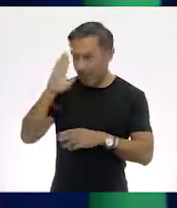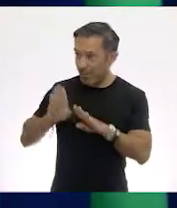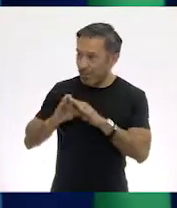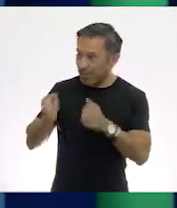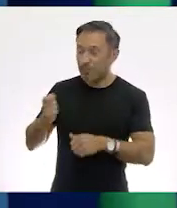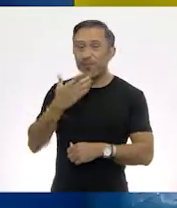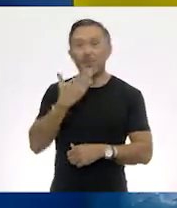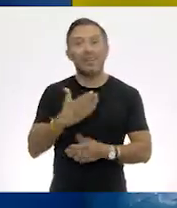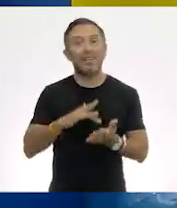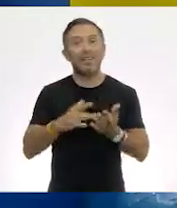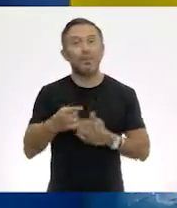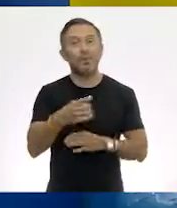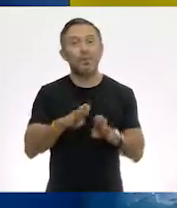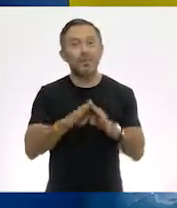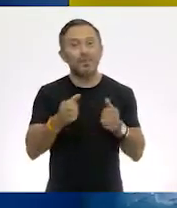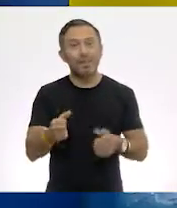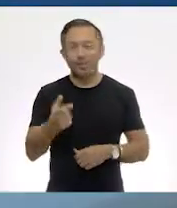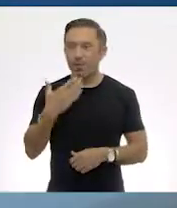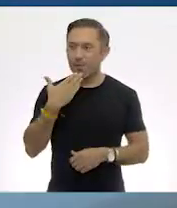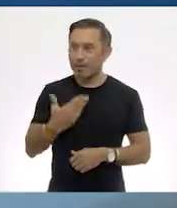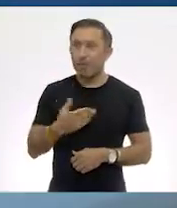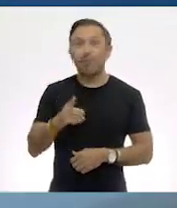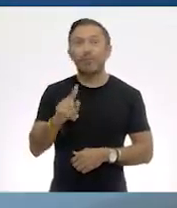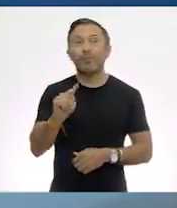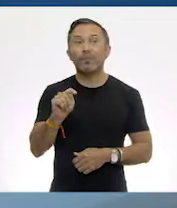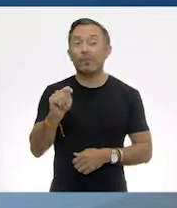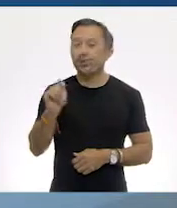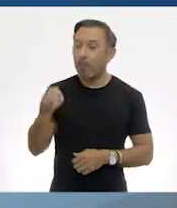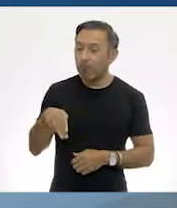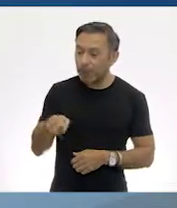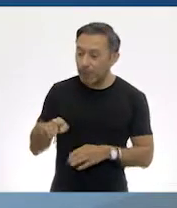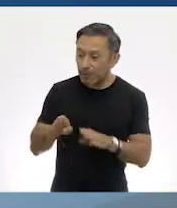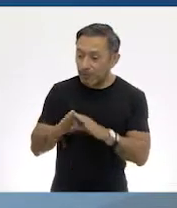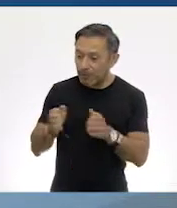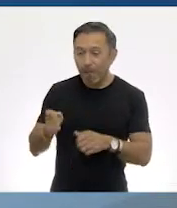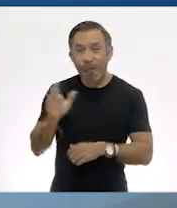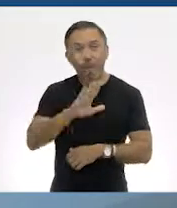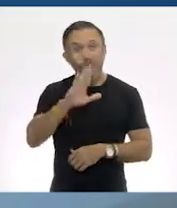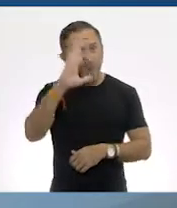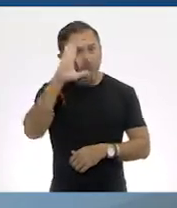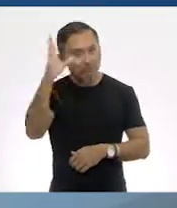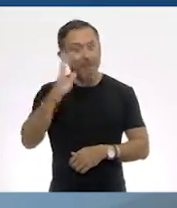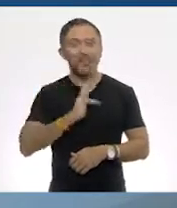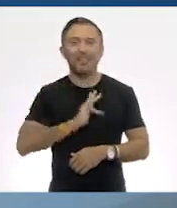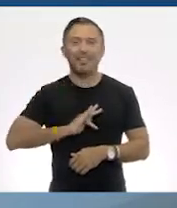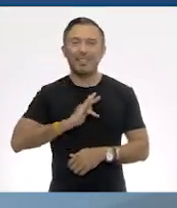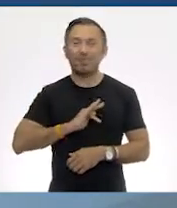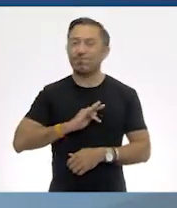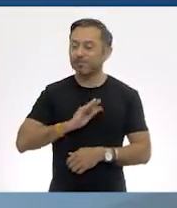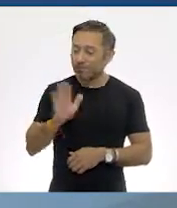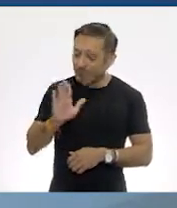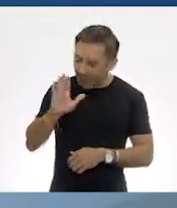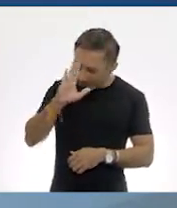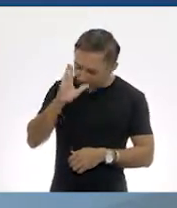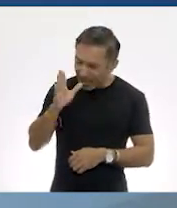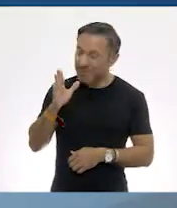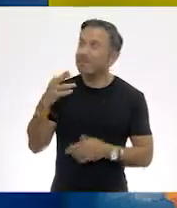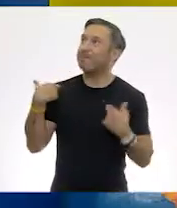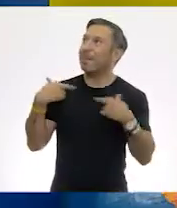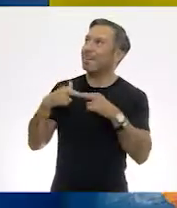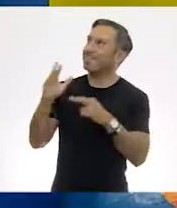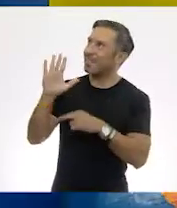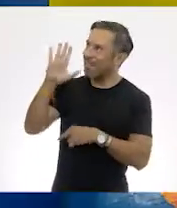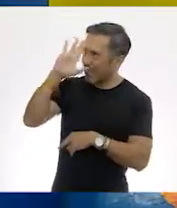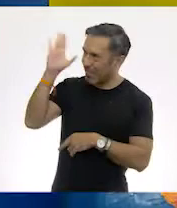¿Y tú cómo estás? Muy bien, también. Tom, ¿cómo estás? Hola, muy feliz. Hola, Tom. Hola, maestra. Perfecto.